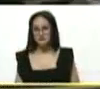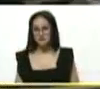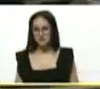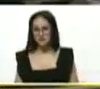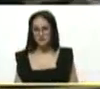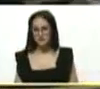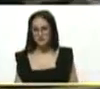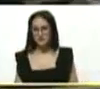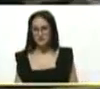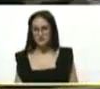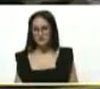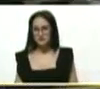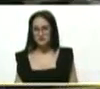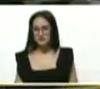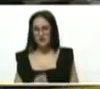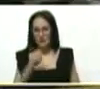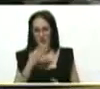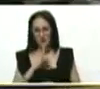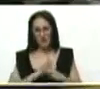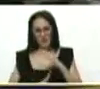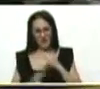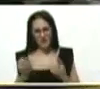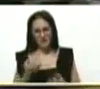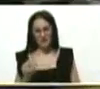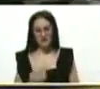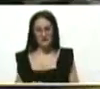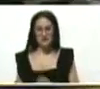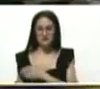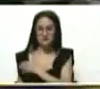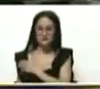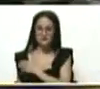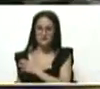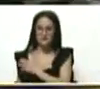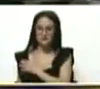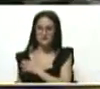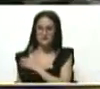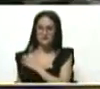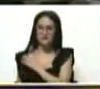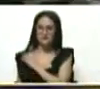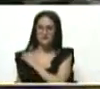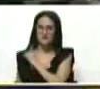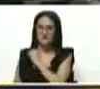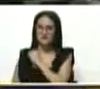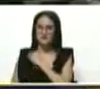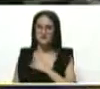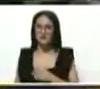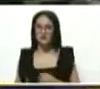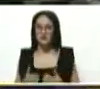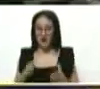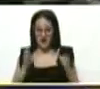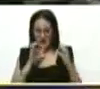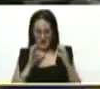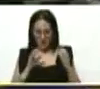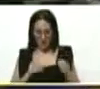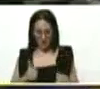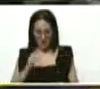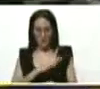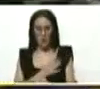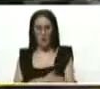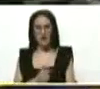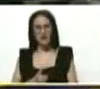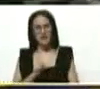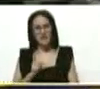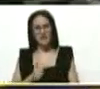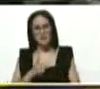Tan bonito que es la humildad, ¿vale? Desde la humildad. Mientras más cargo tengamos, más poder tengamos, más